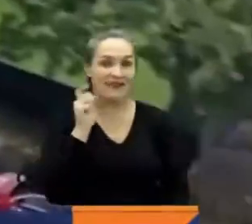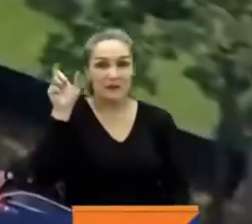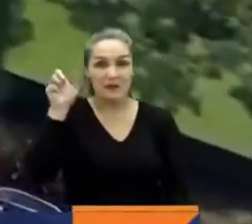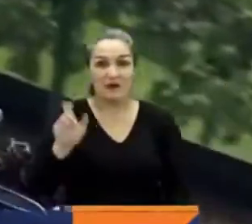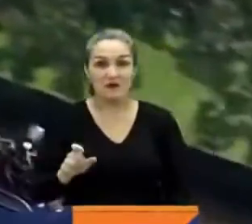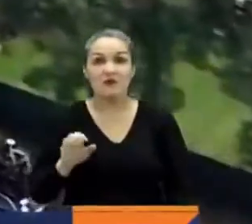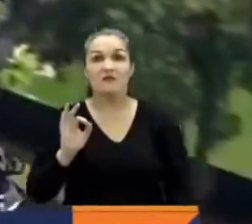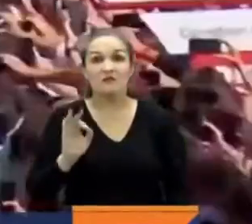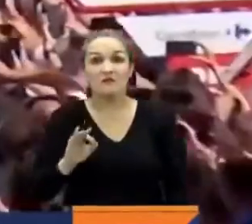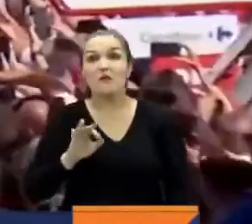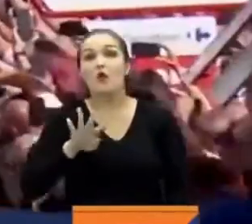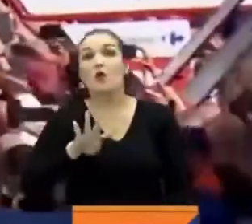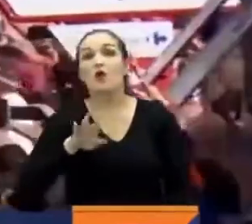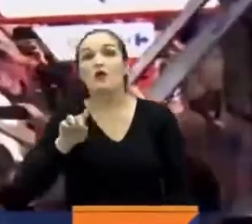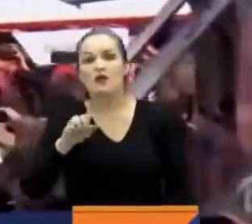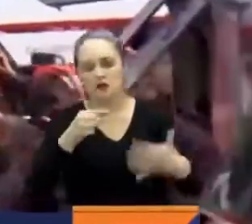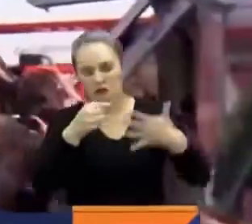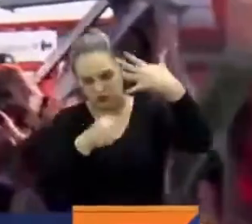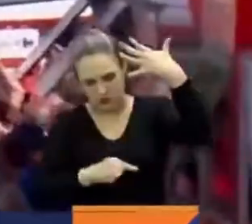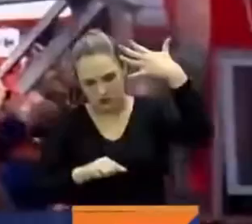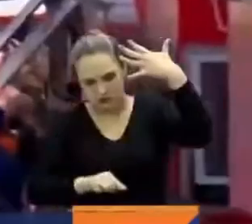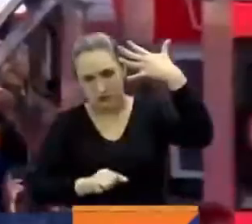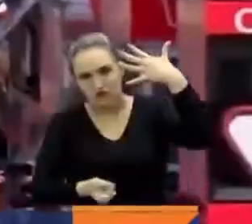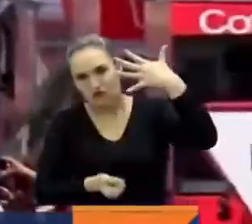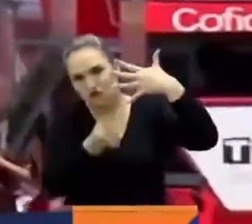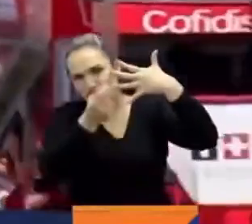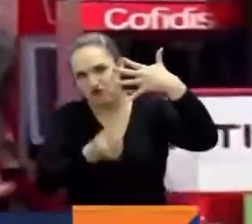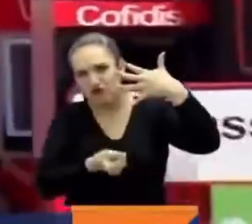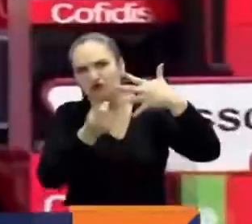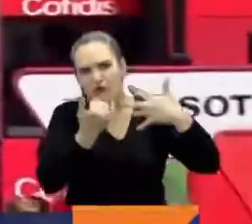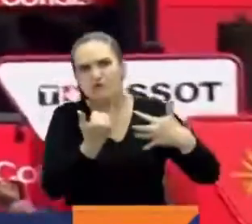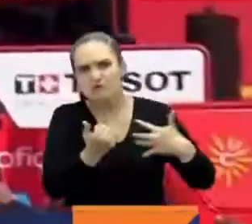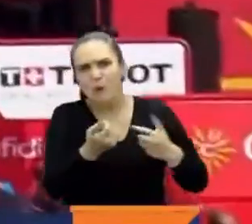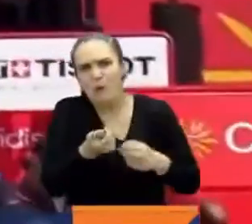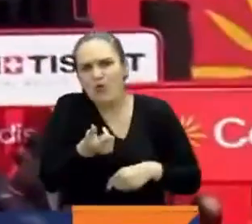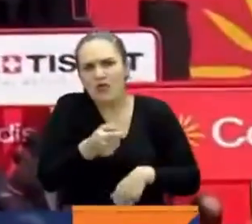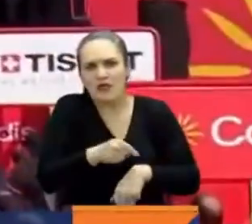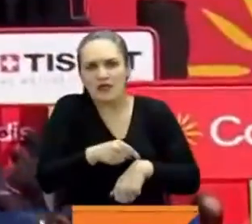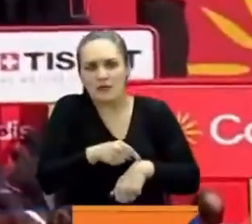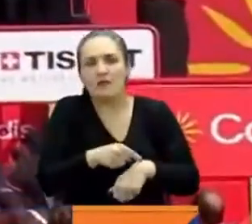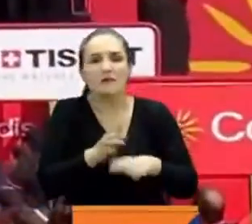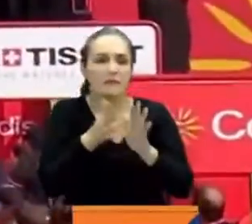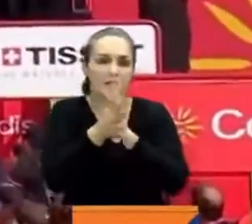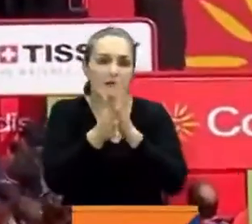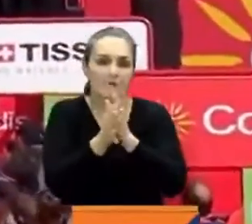a 41 segundos del italiano. Hasta acá, toda, toda la información deportiva.